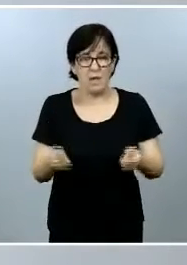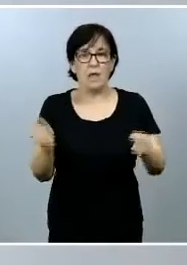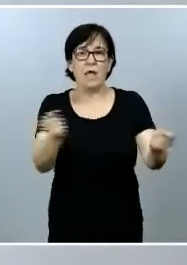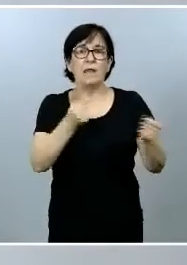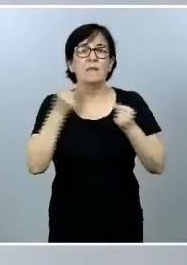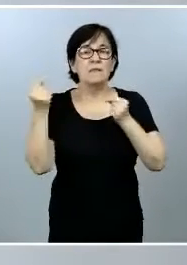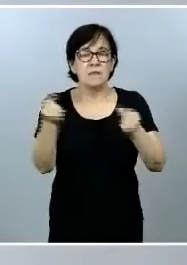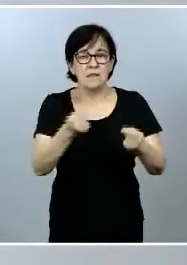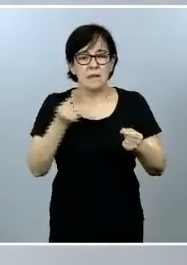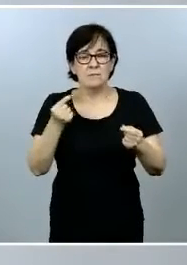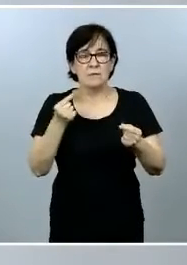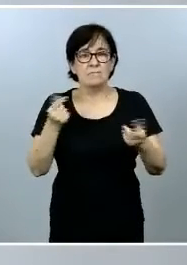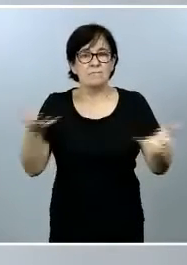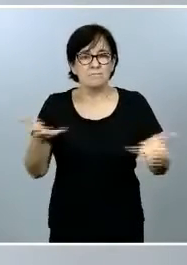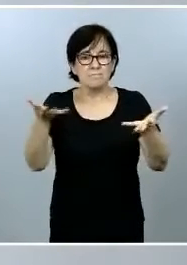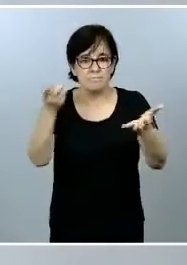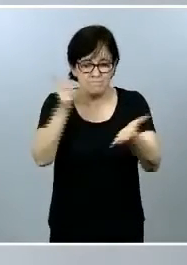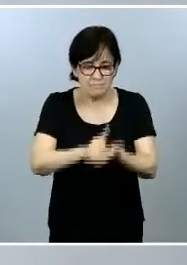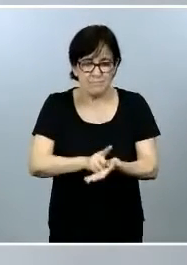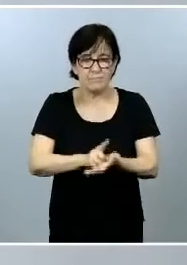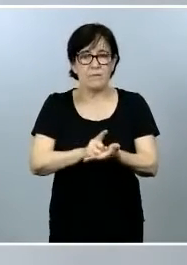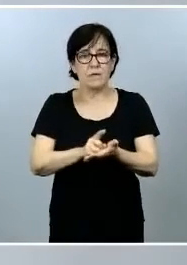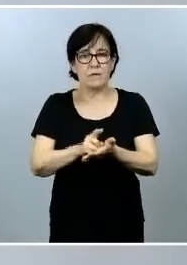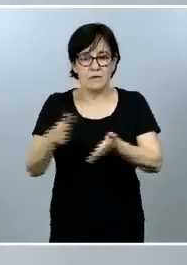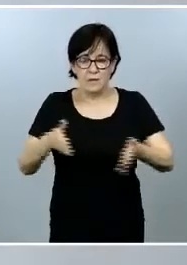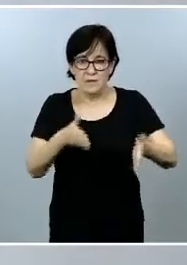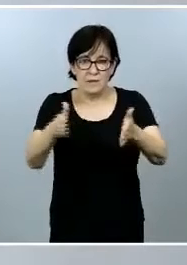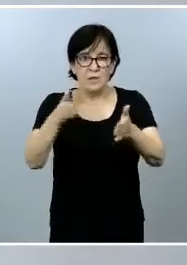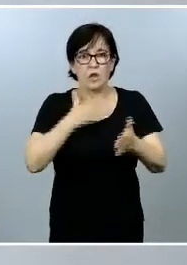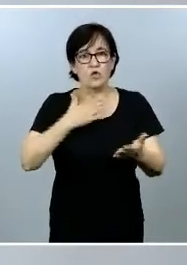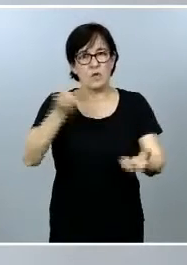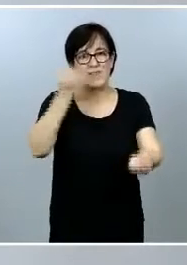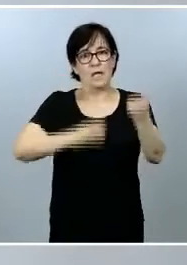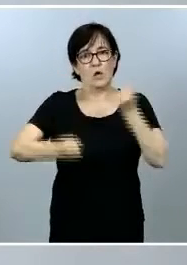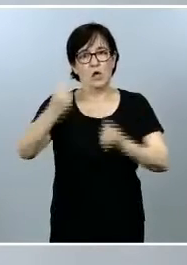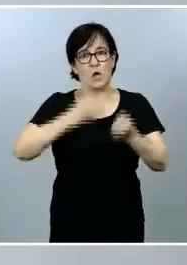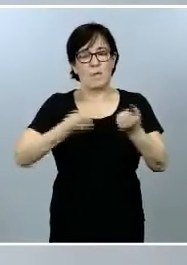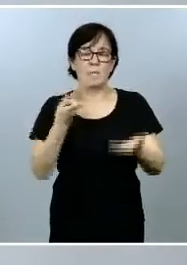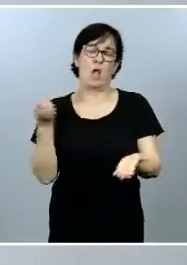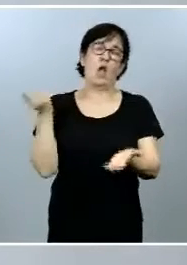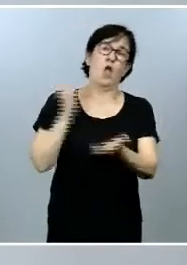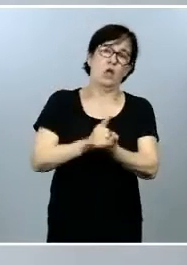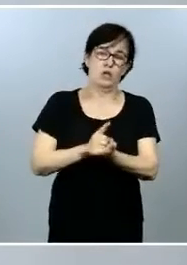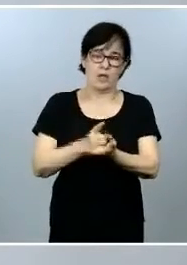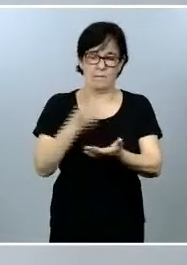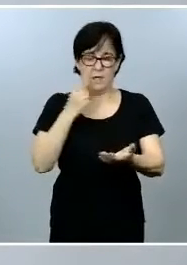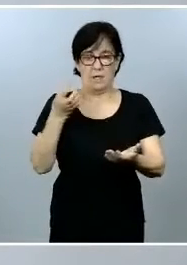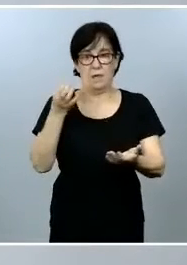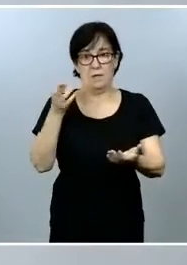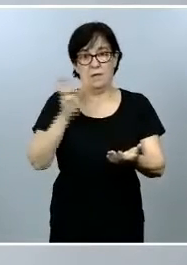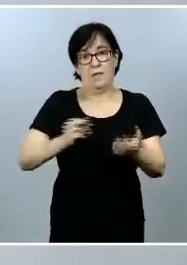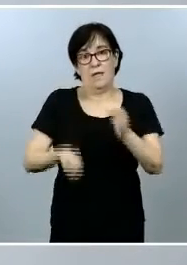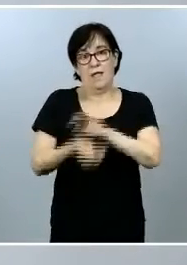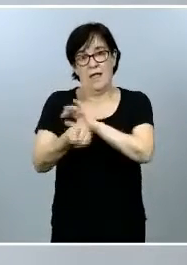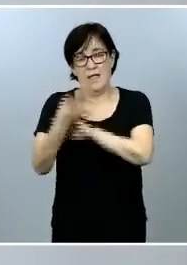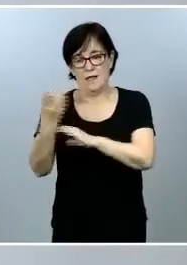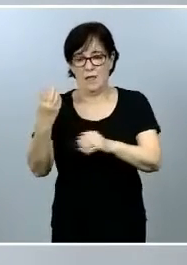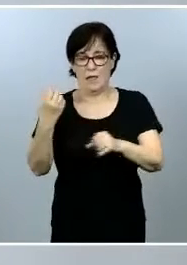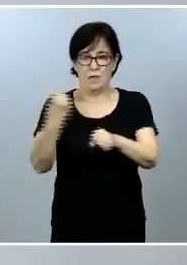la reactivación, sobre la reconducción de nuestra economía para volver a recuperar un ritmo de generación de empleo y actividad